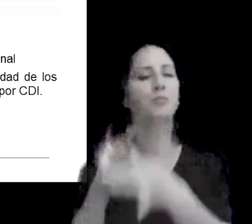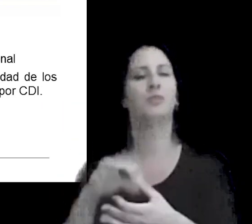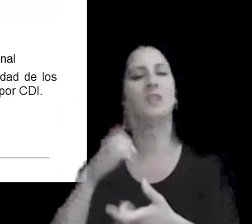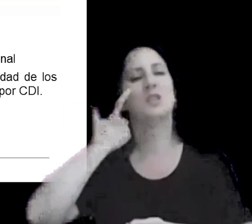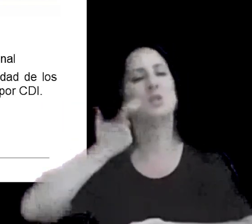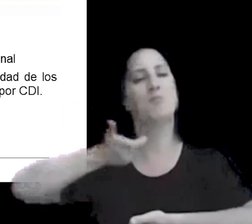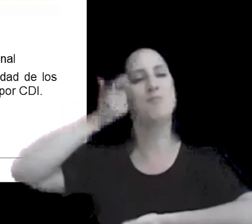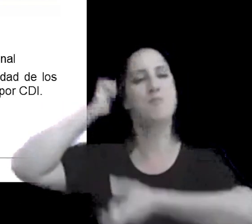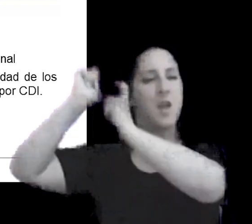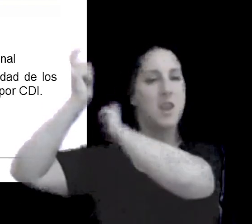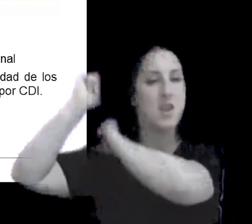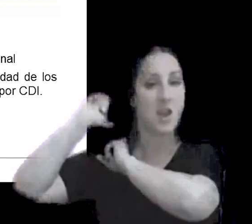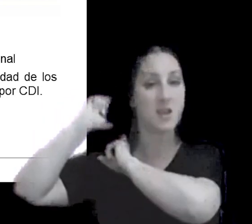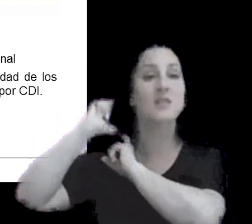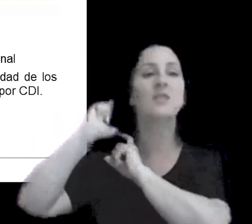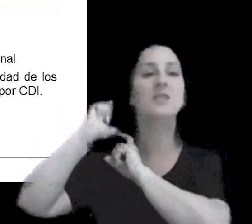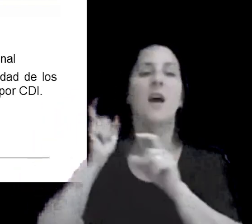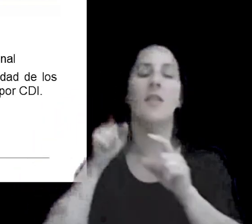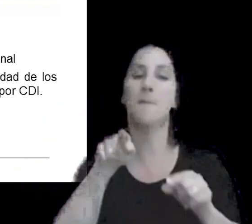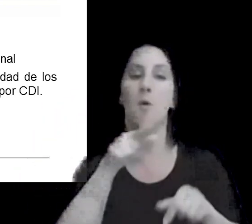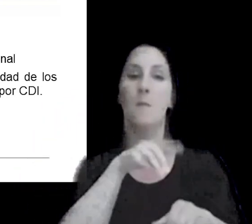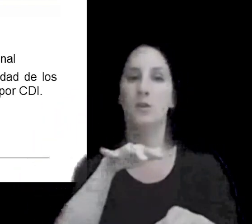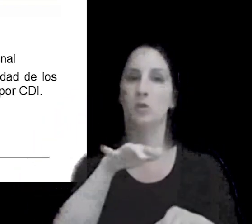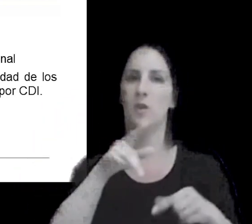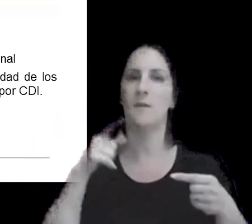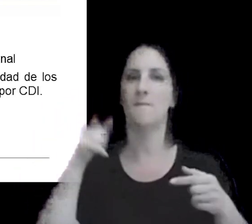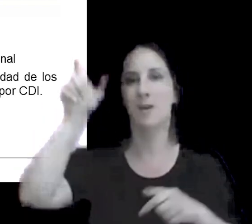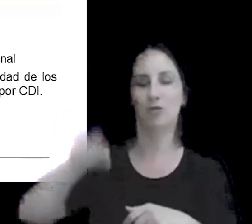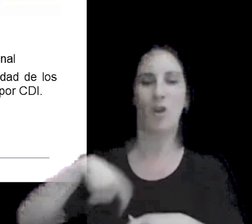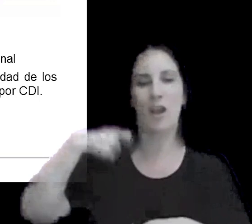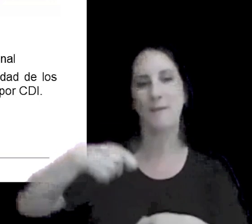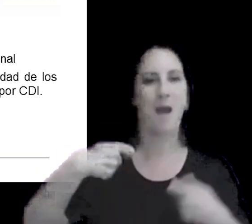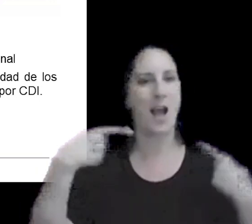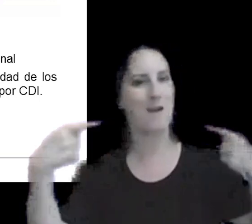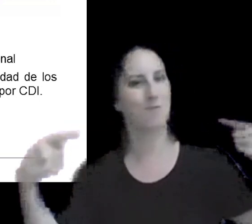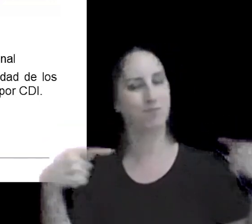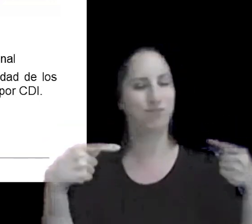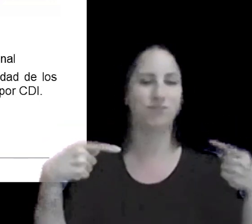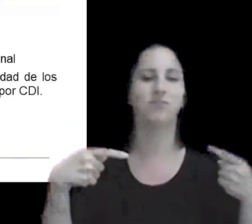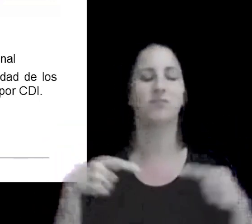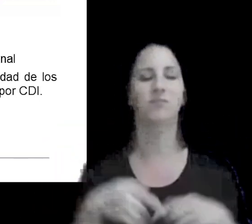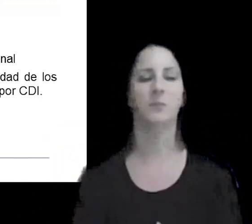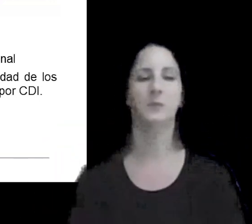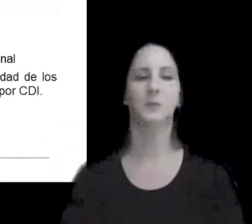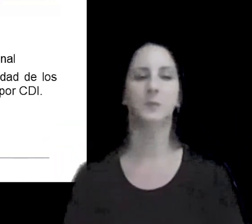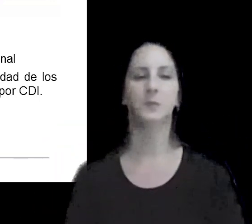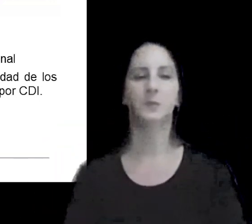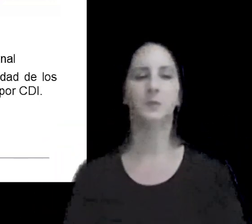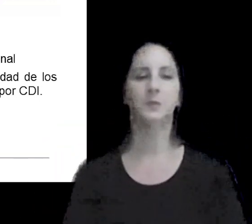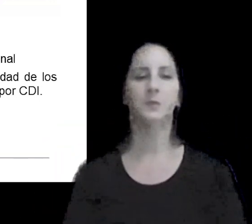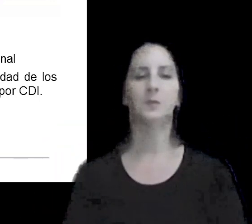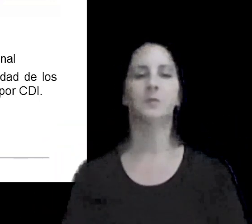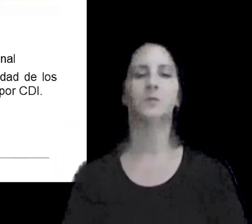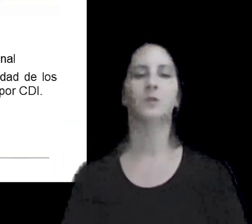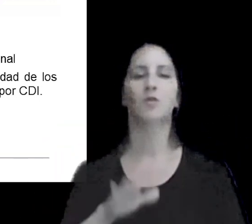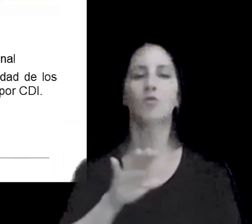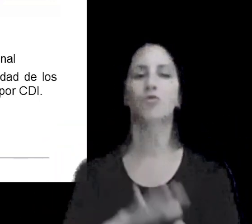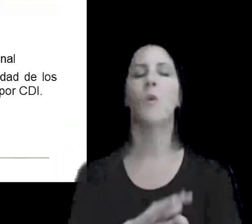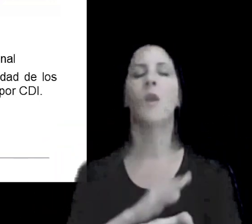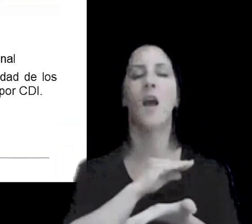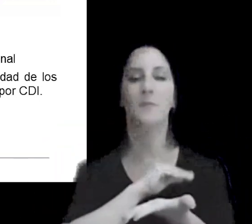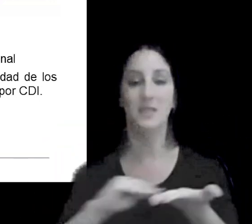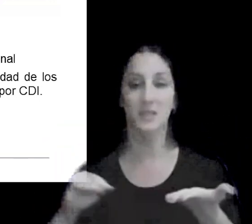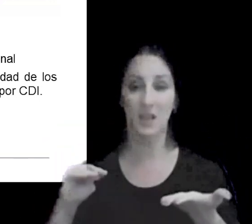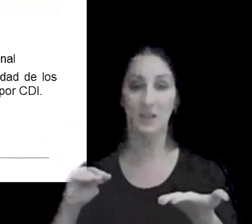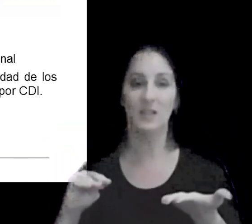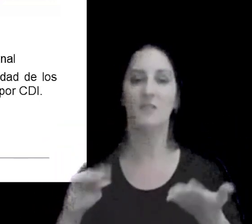que ha habido en los focos de controversia fisco-contribuyente ya sea bueno en materia administrativa en